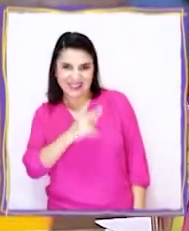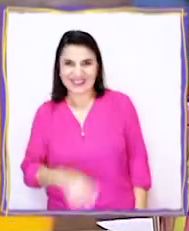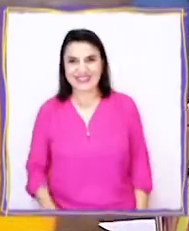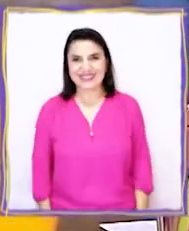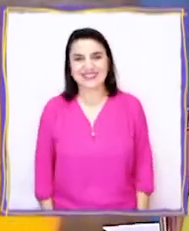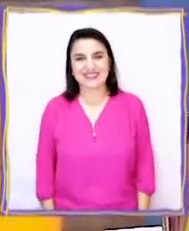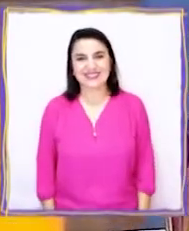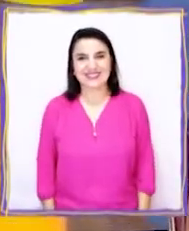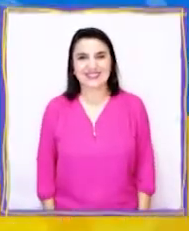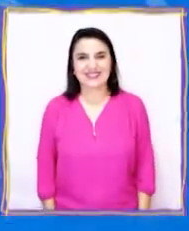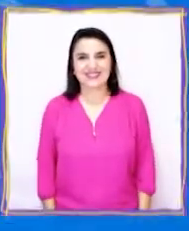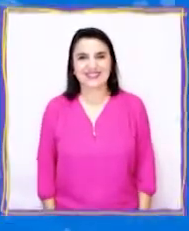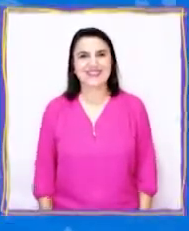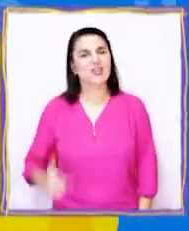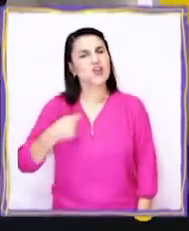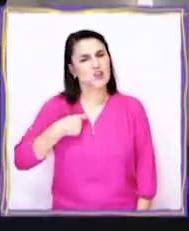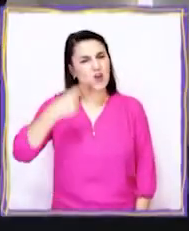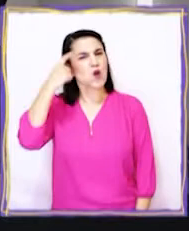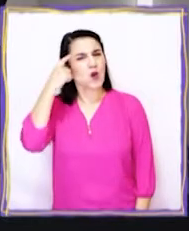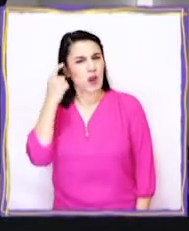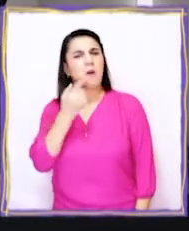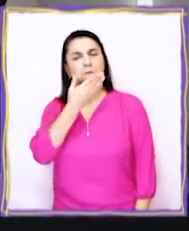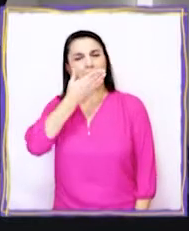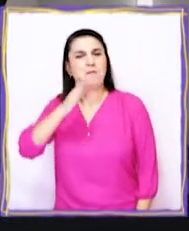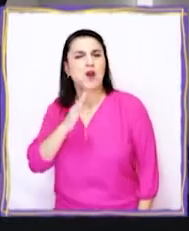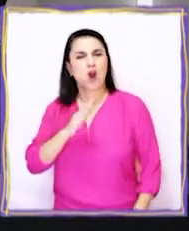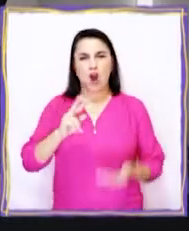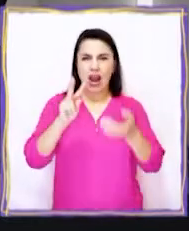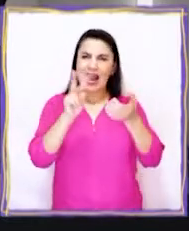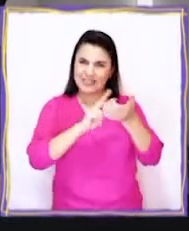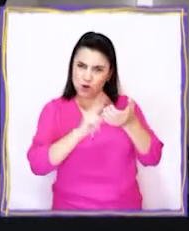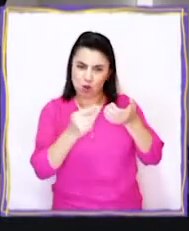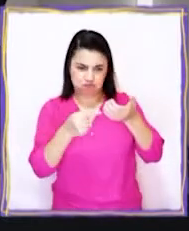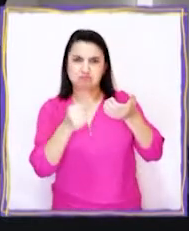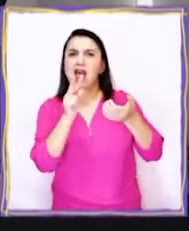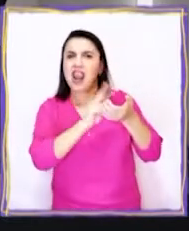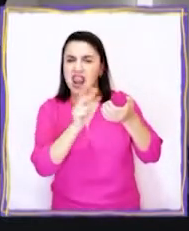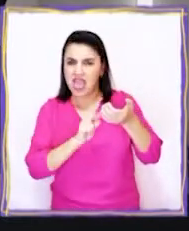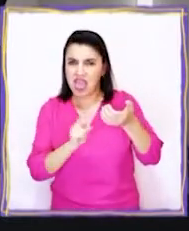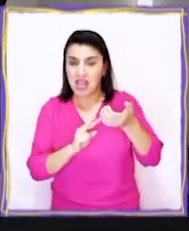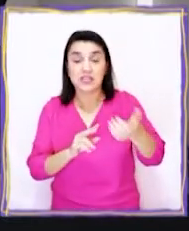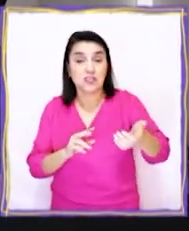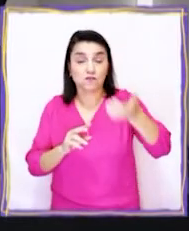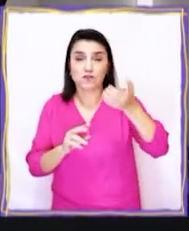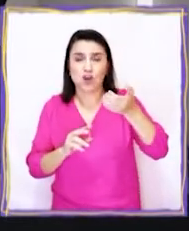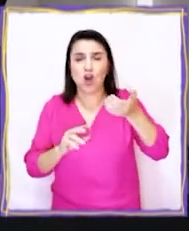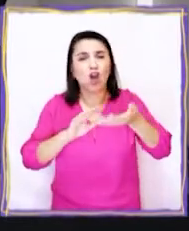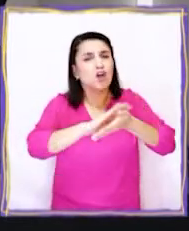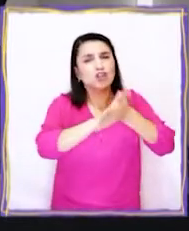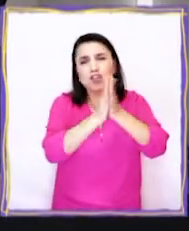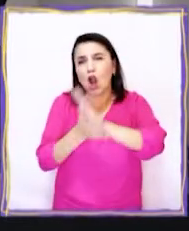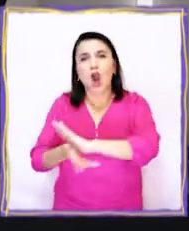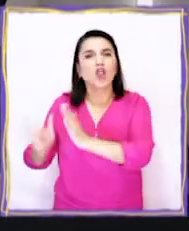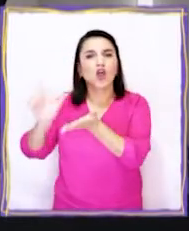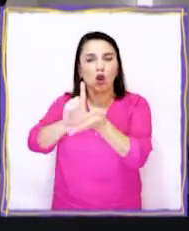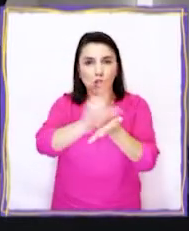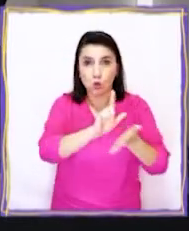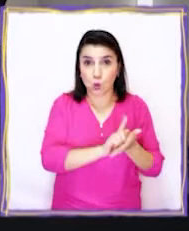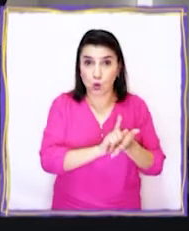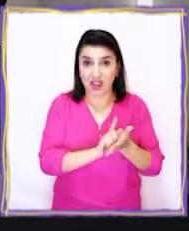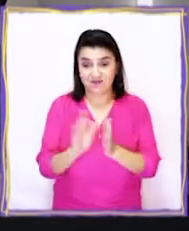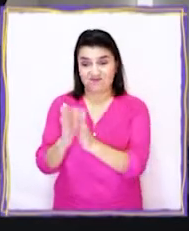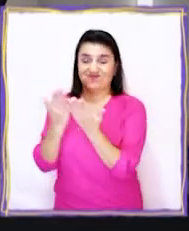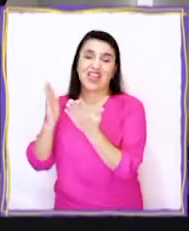lo verán! Yo creo que es mejor leer en un celular, ya que los teléfonos móviles están en todas